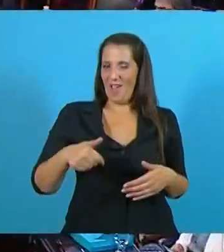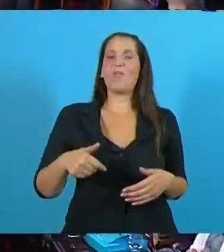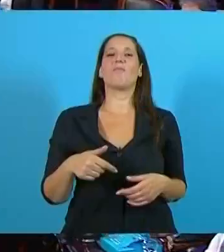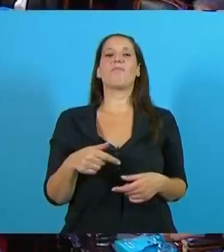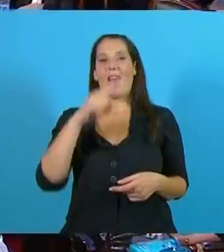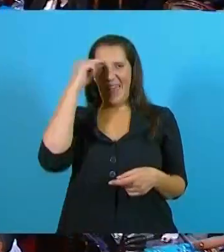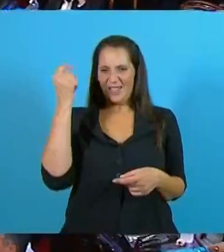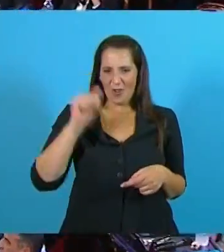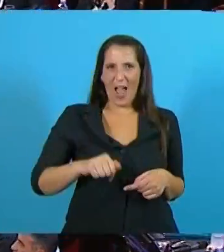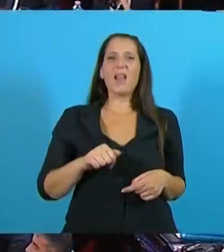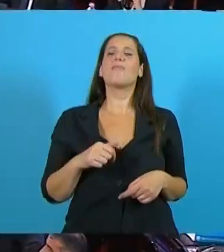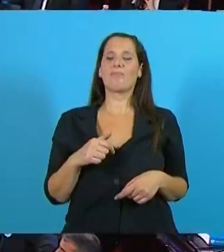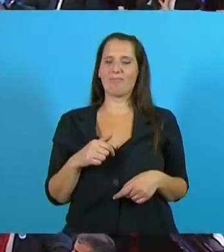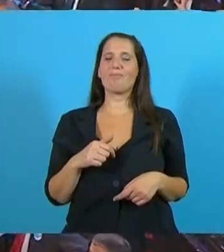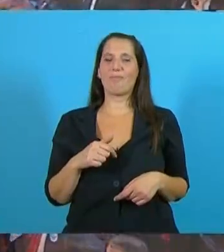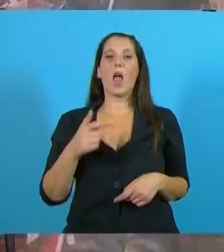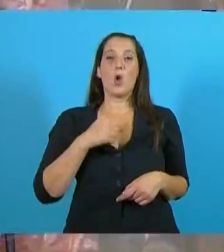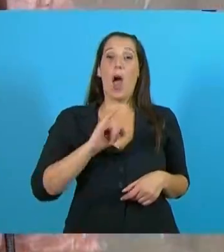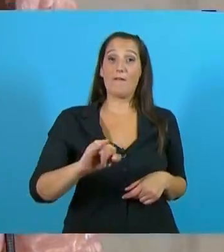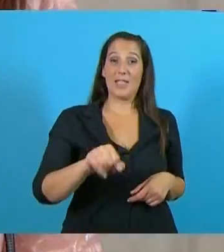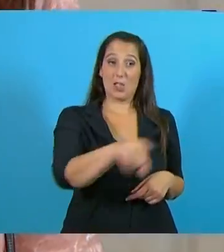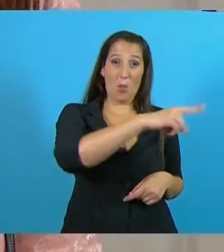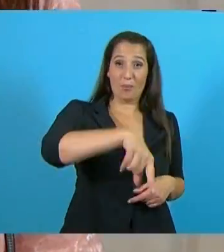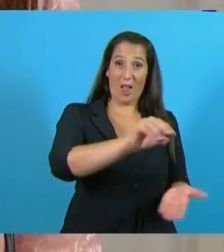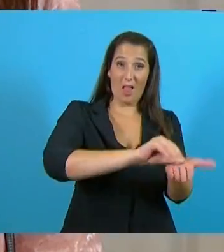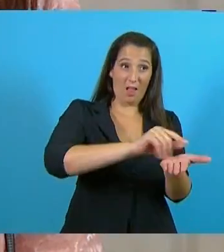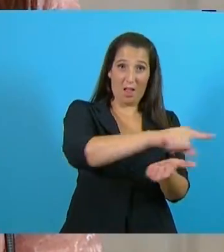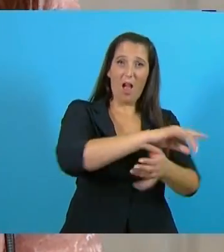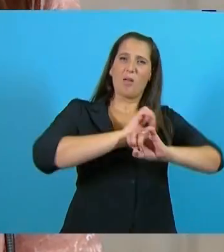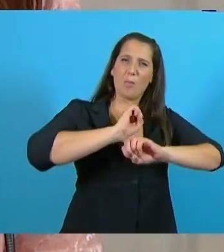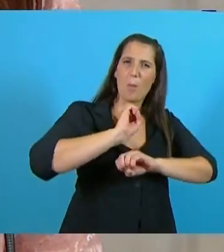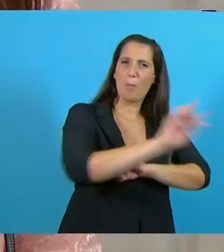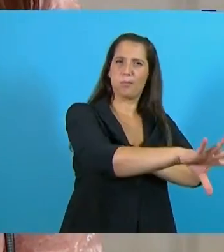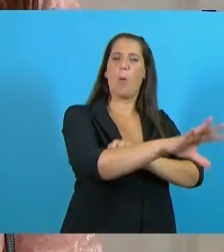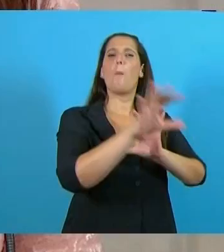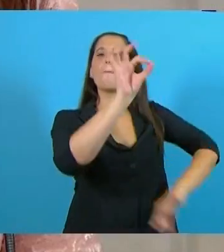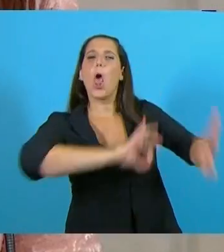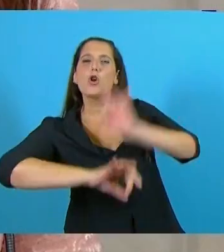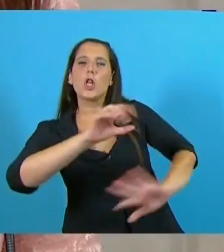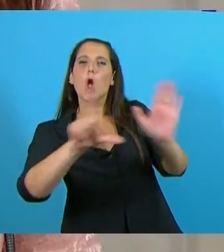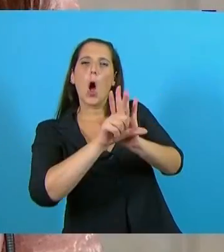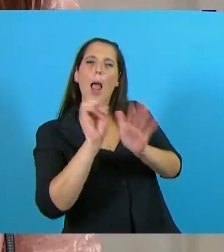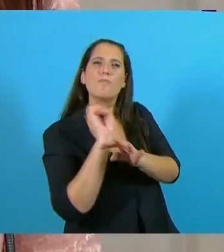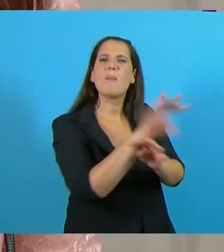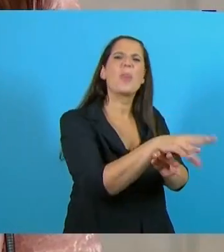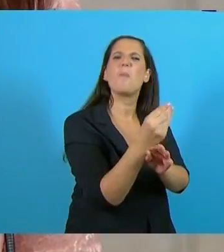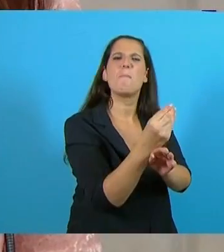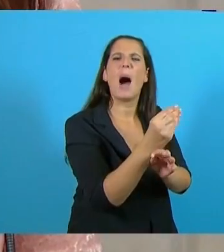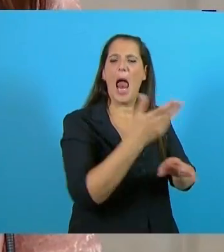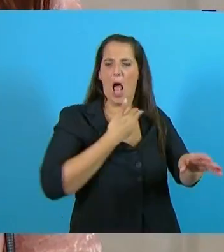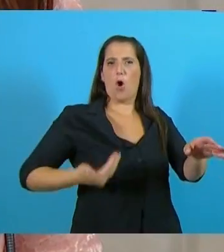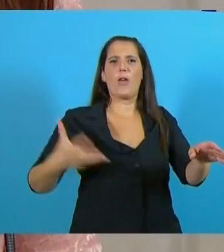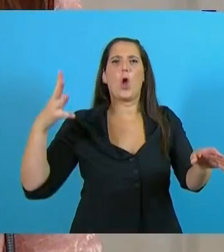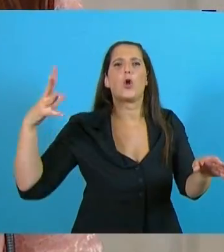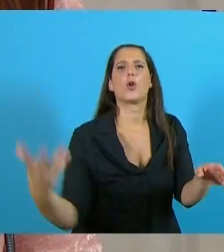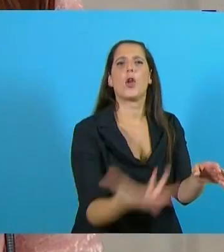a enviar a esta Cámara un proyecto de ley para recuperar por parte del Estado